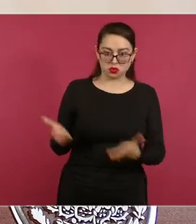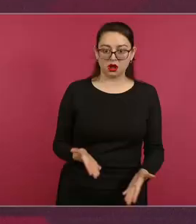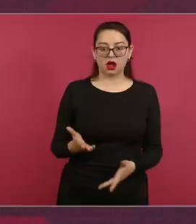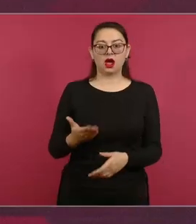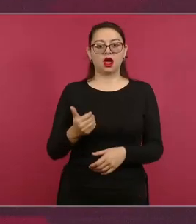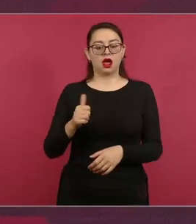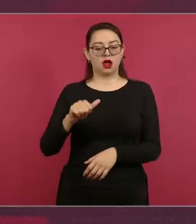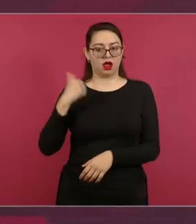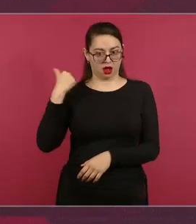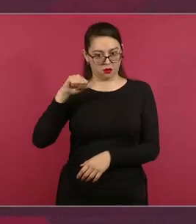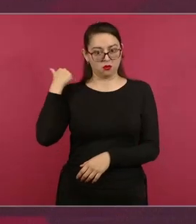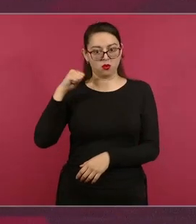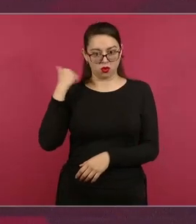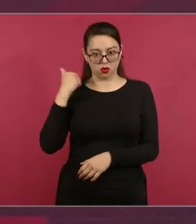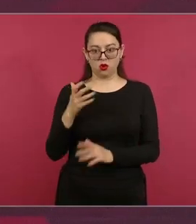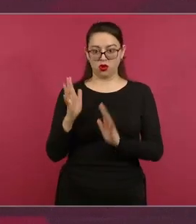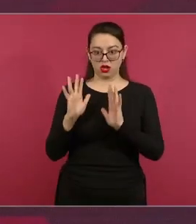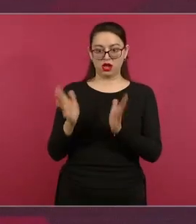Acapulco.